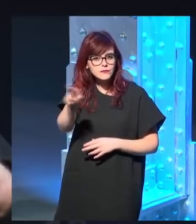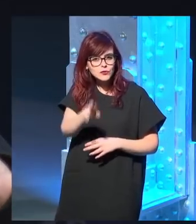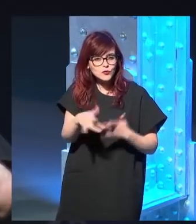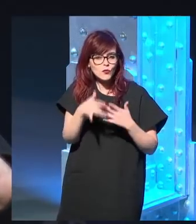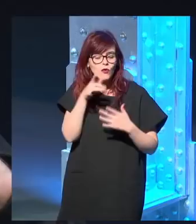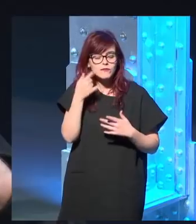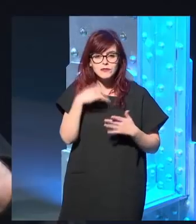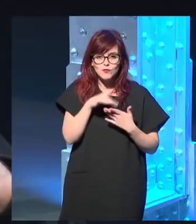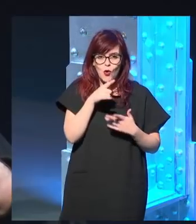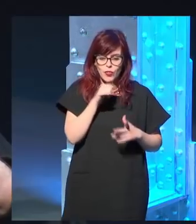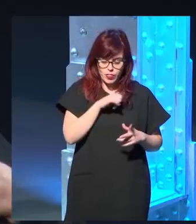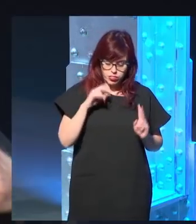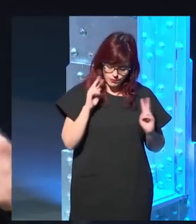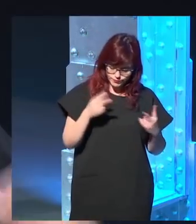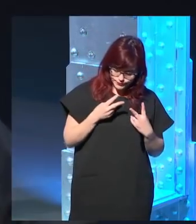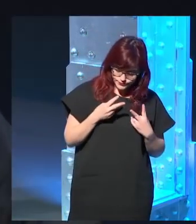autointerpretativa